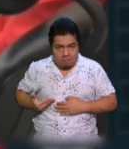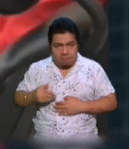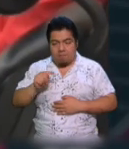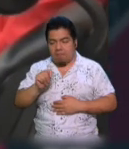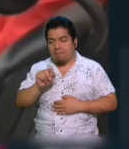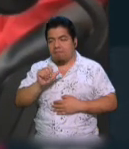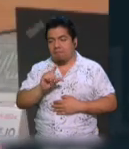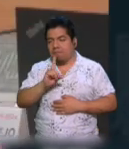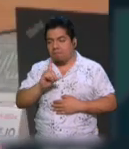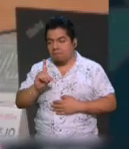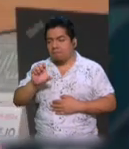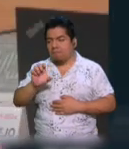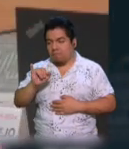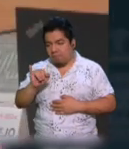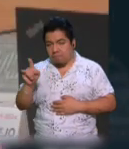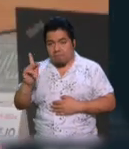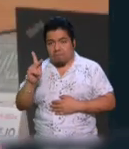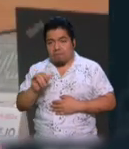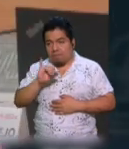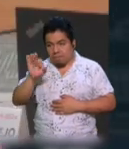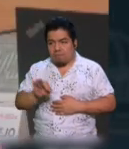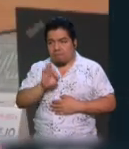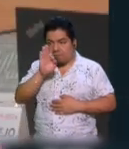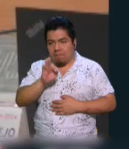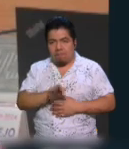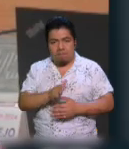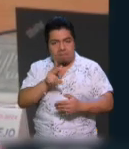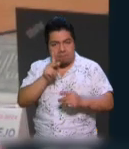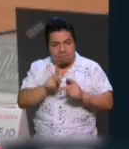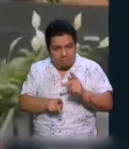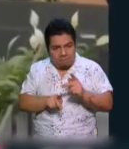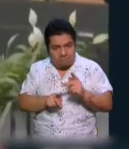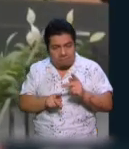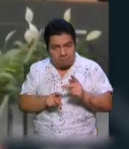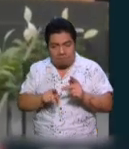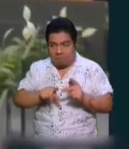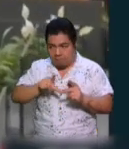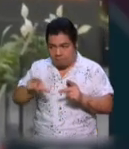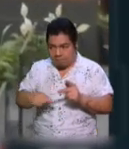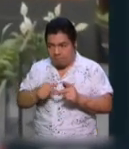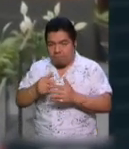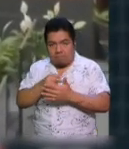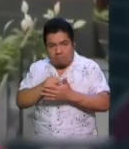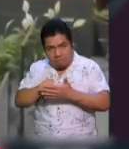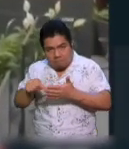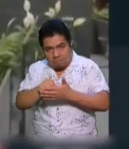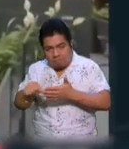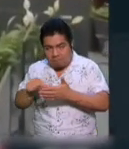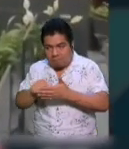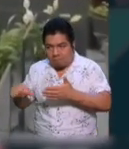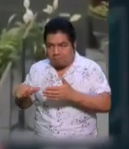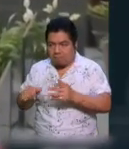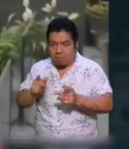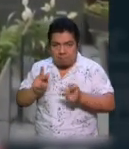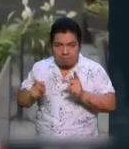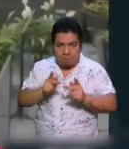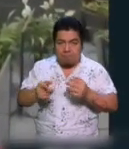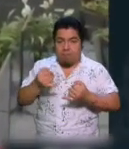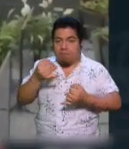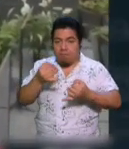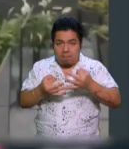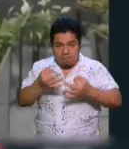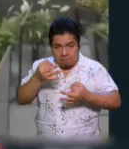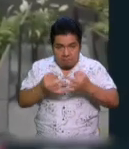informó que la organización de la elección en el Poder Judicial está en pausa hasta que se resuelvan las suspensiones en la materia mediante un juicio electoral